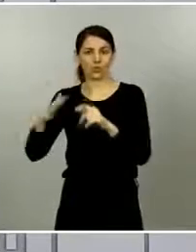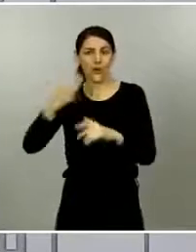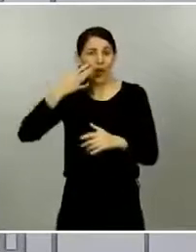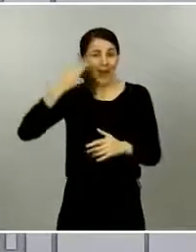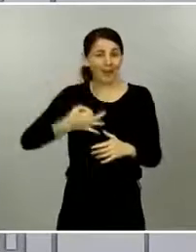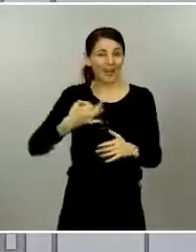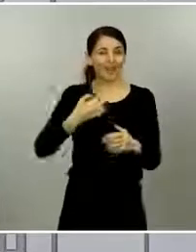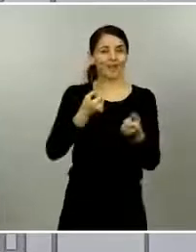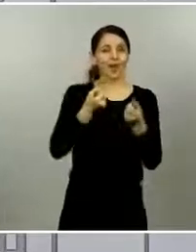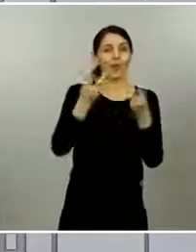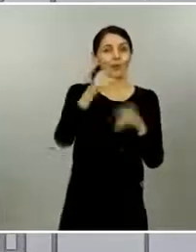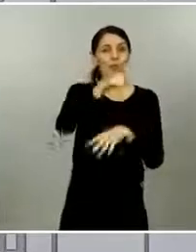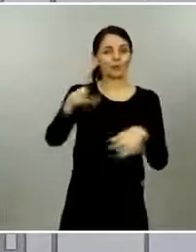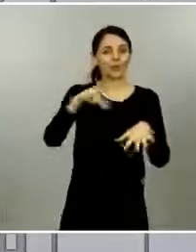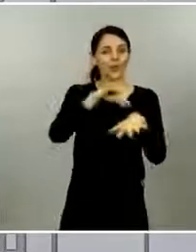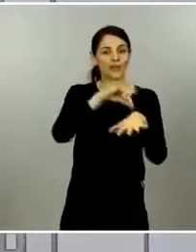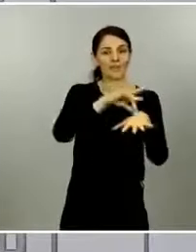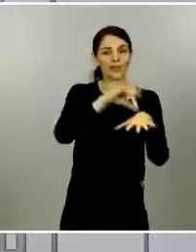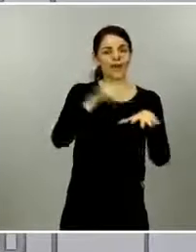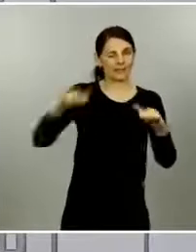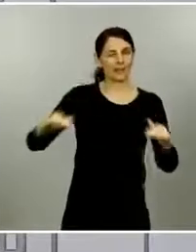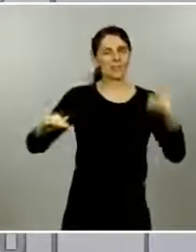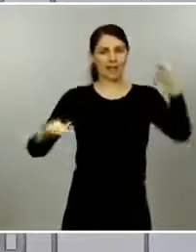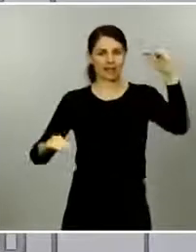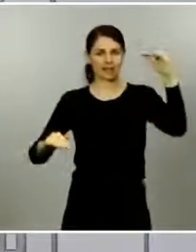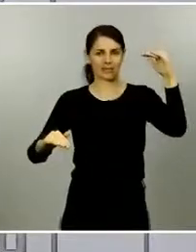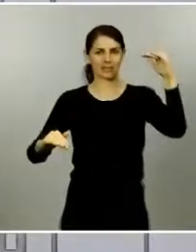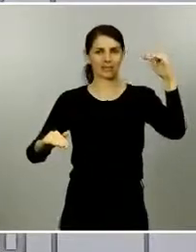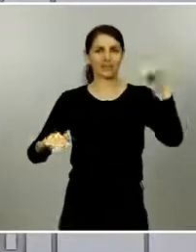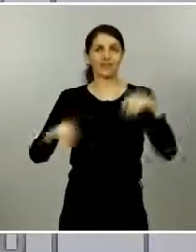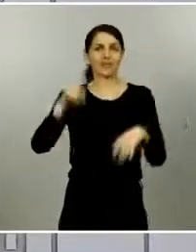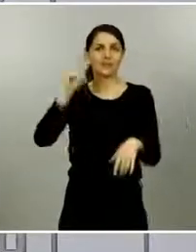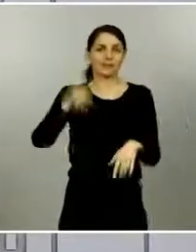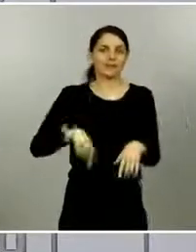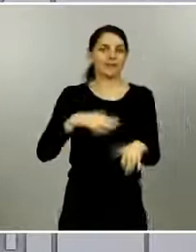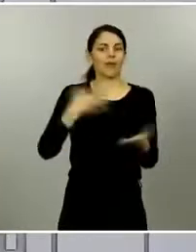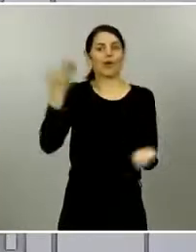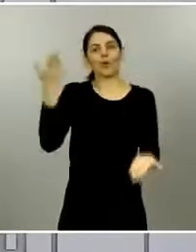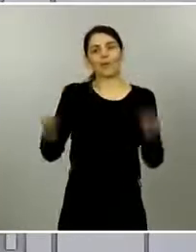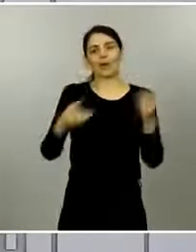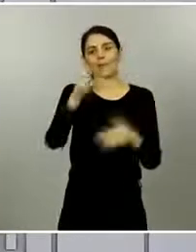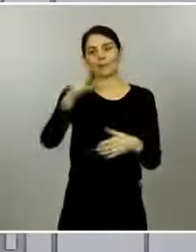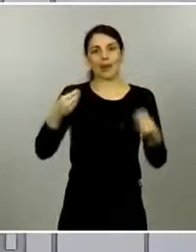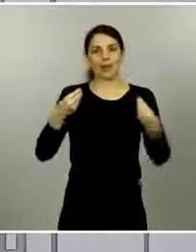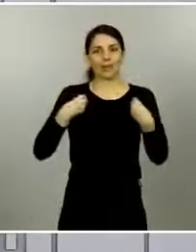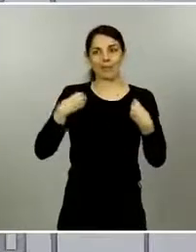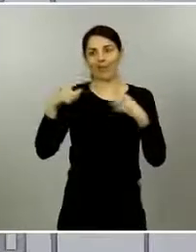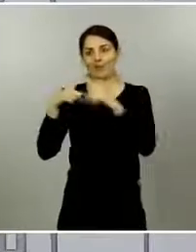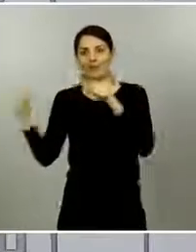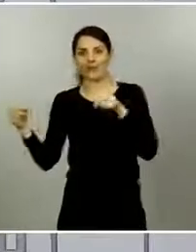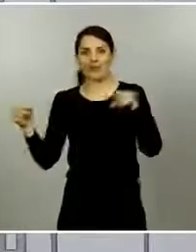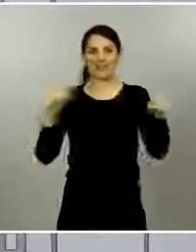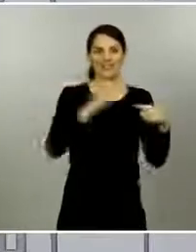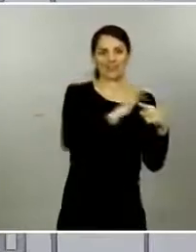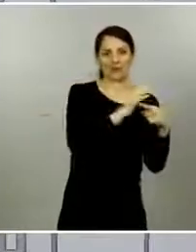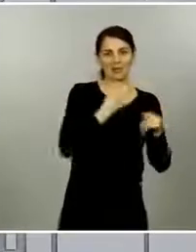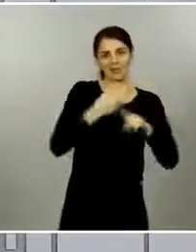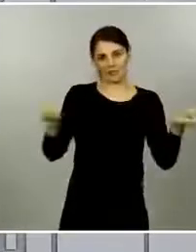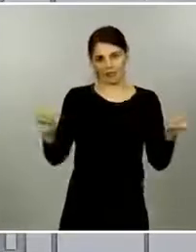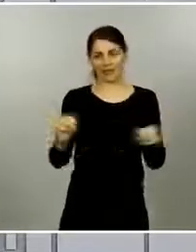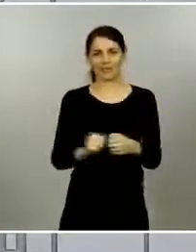brutos el número de casos sigue siendo algo mayor también la cantidad de población de una comunidad y otra tiene que ver con esto